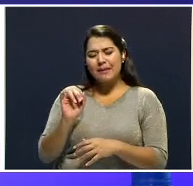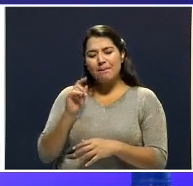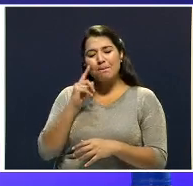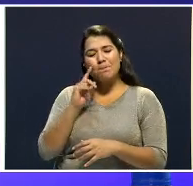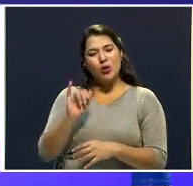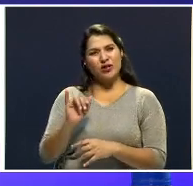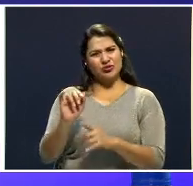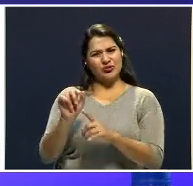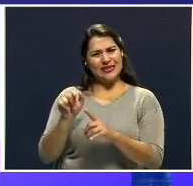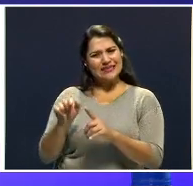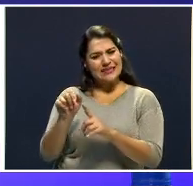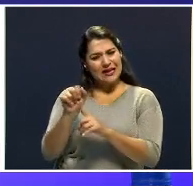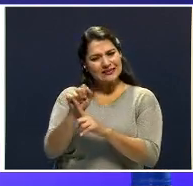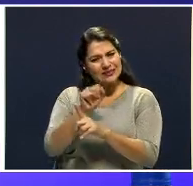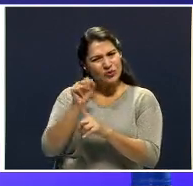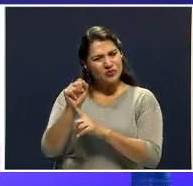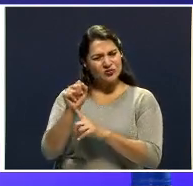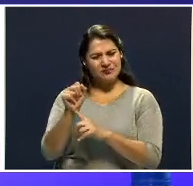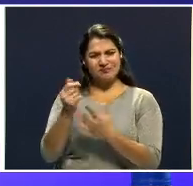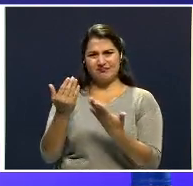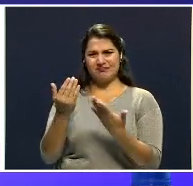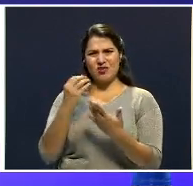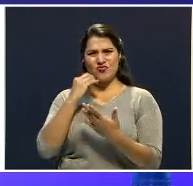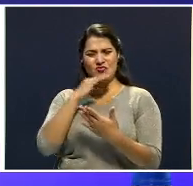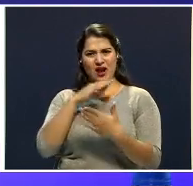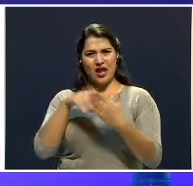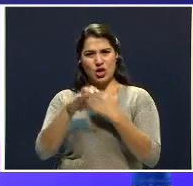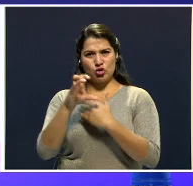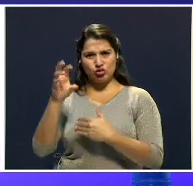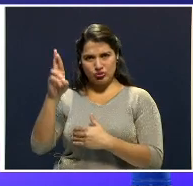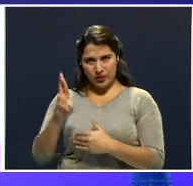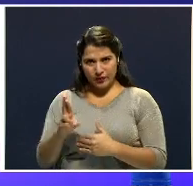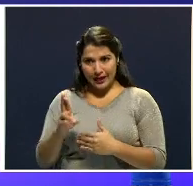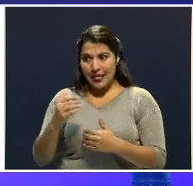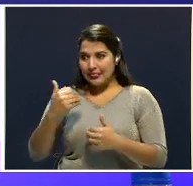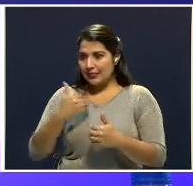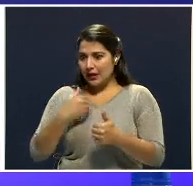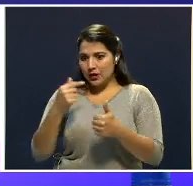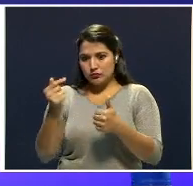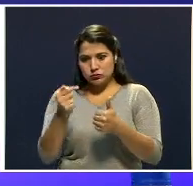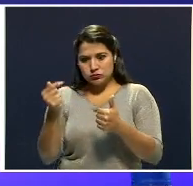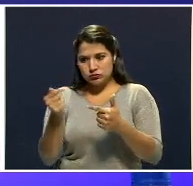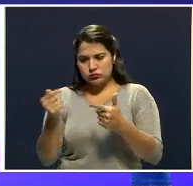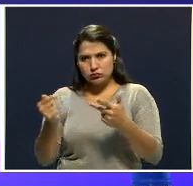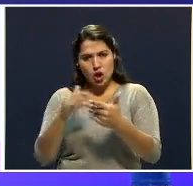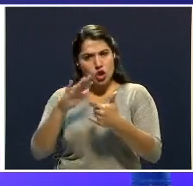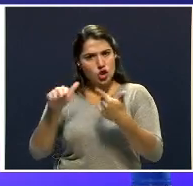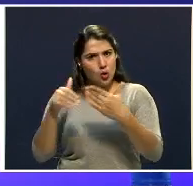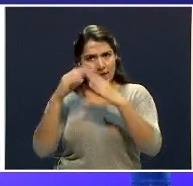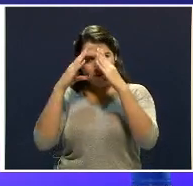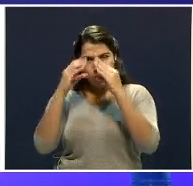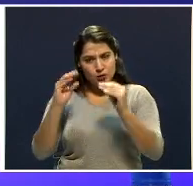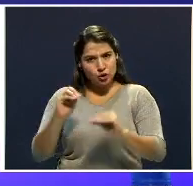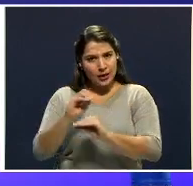en la historia criminal de este país. Con un informe de esa naturaleza, cualquier fiscalía